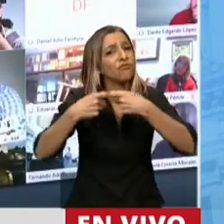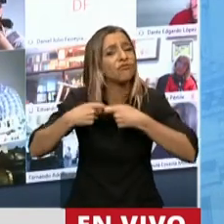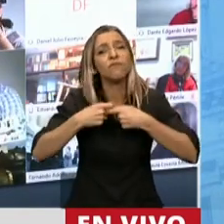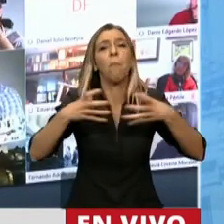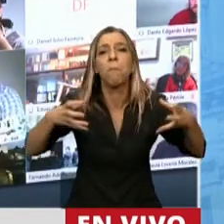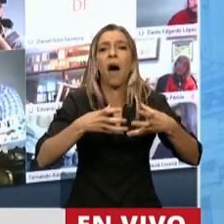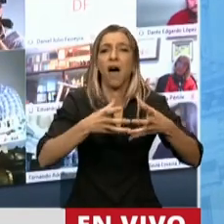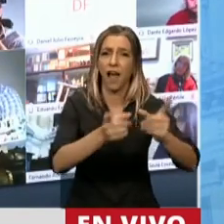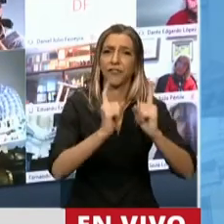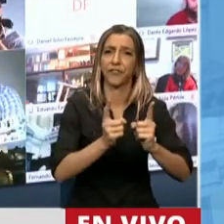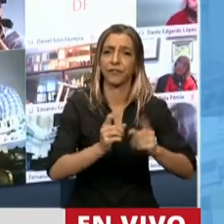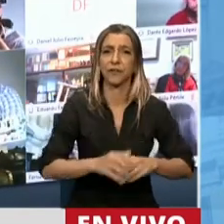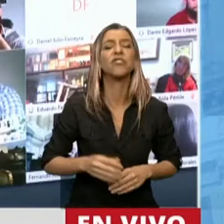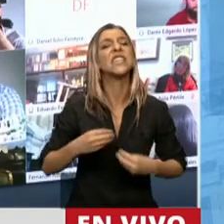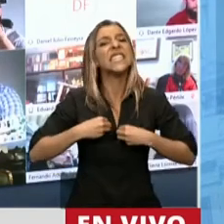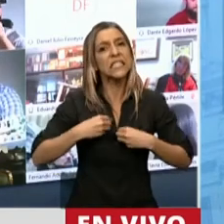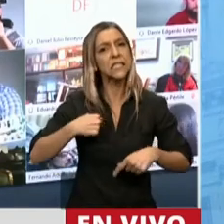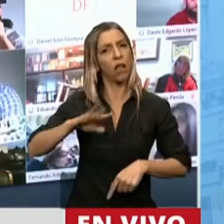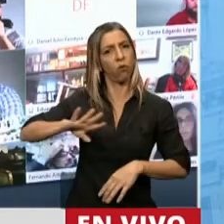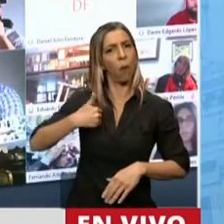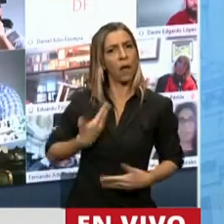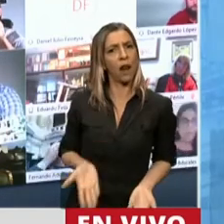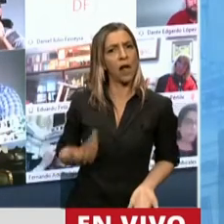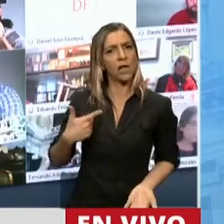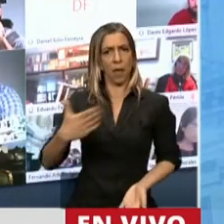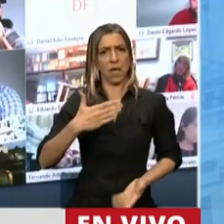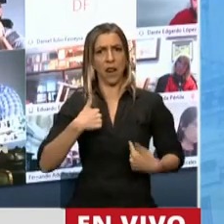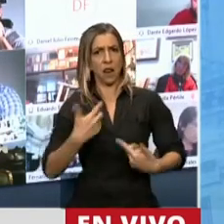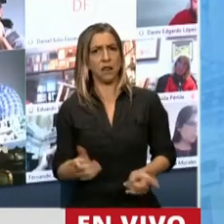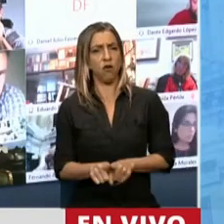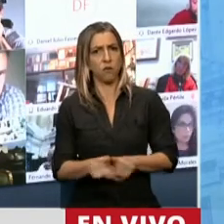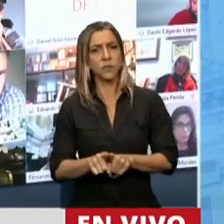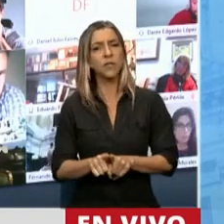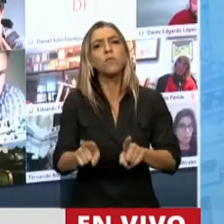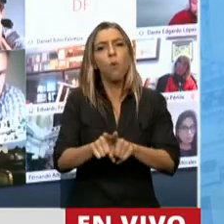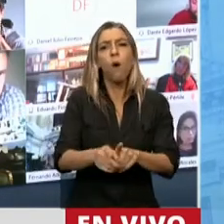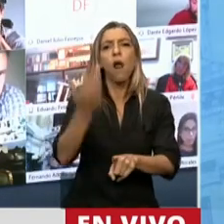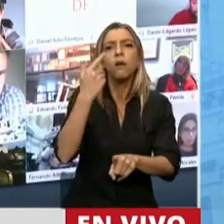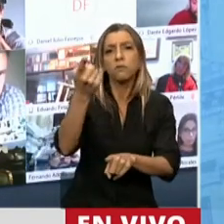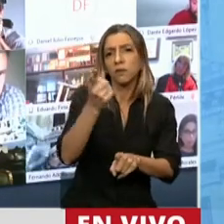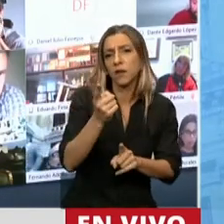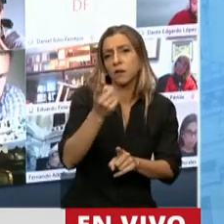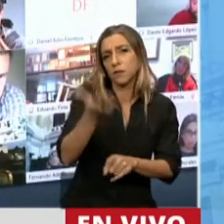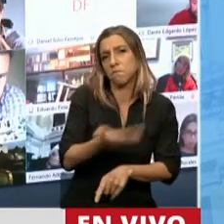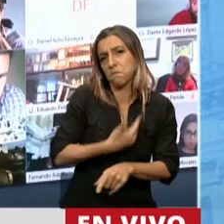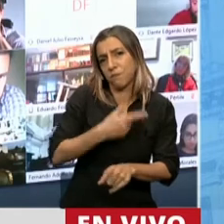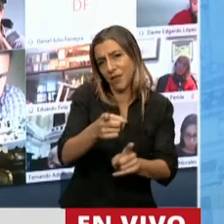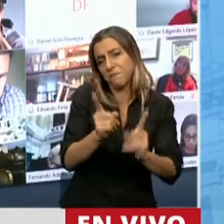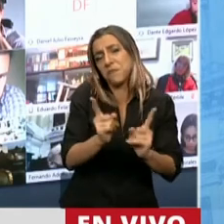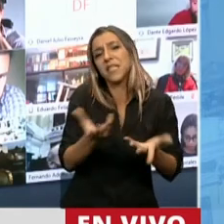Presidente, como ha sido amenazado usted, he sido amenazado reiteradamente por estos sectores